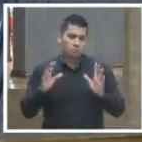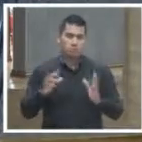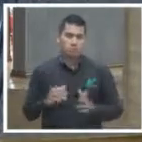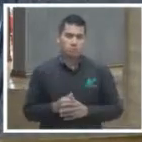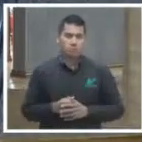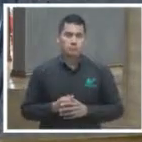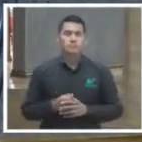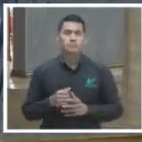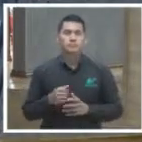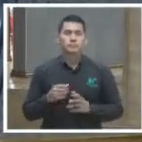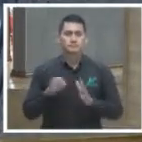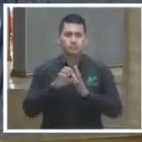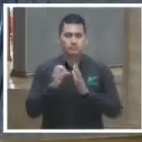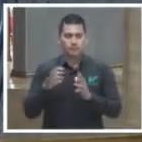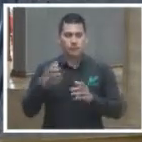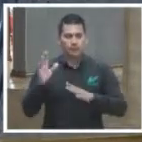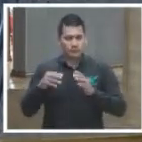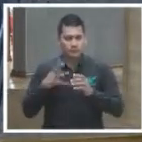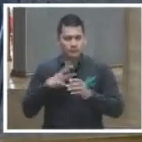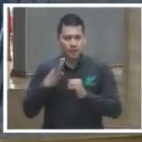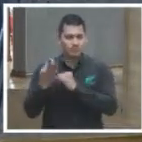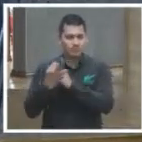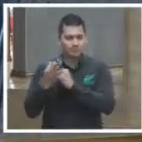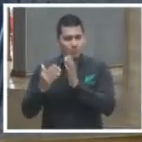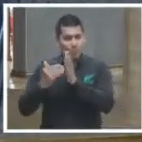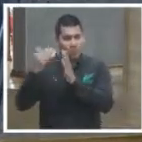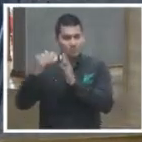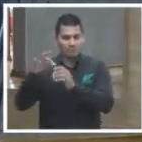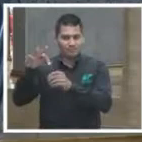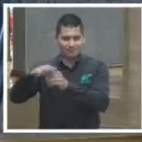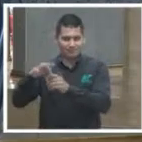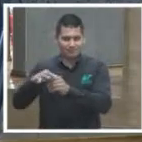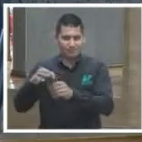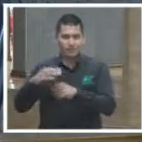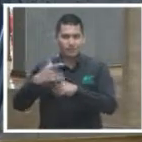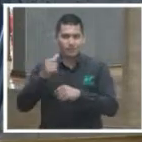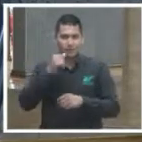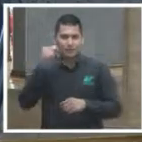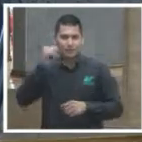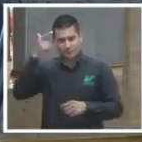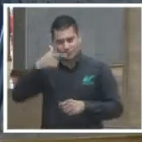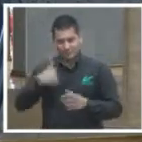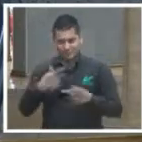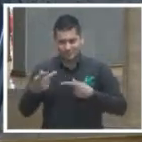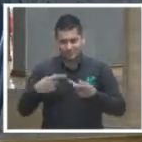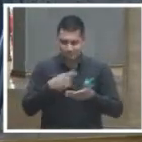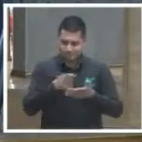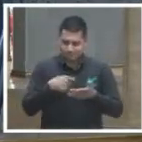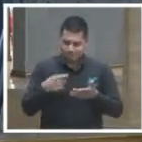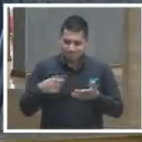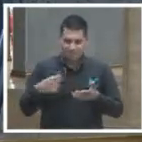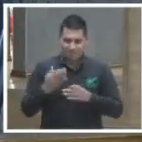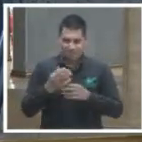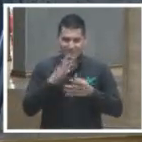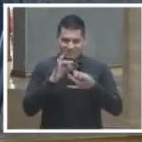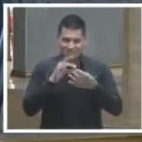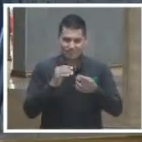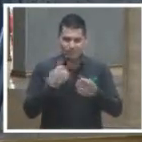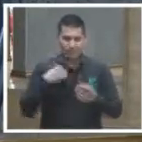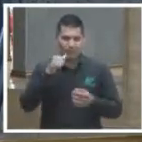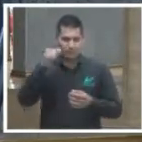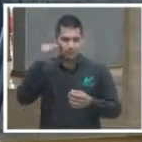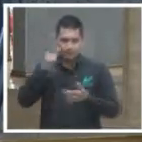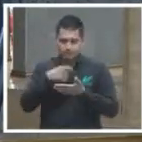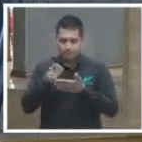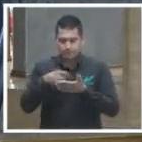en el caso de lo electoral y lo reflexionaba anoche cuando preparaba los apuntes lo electoral capta